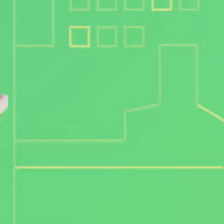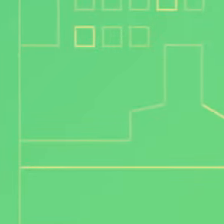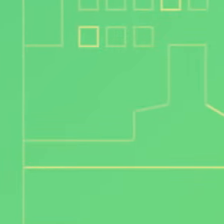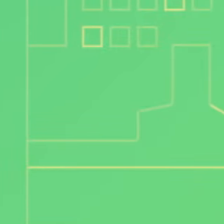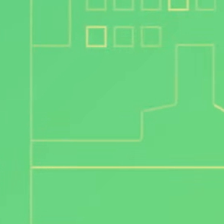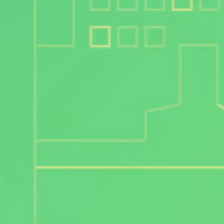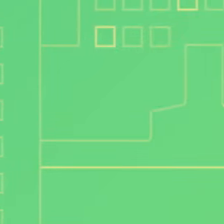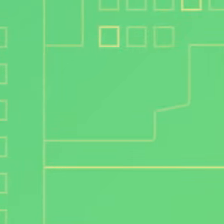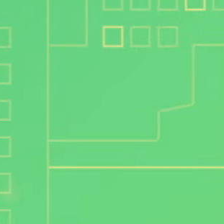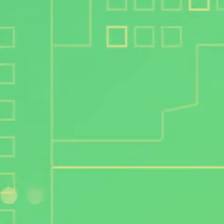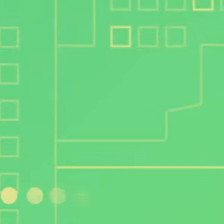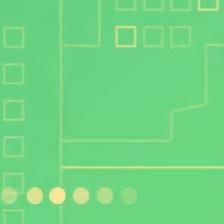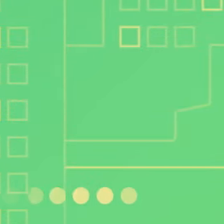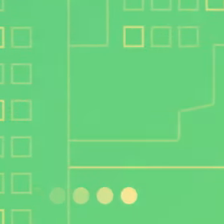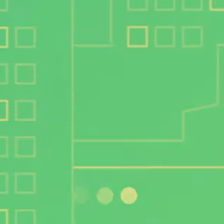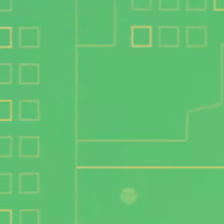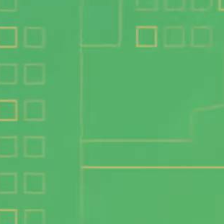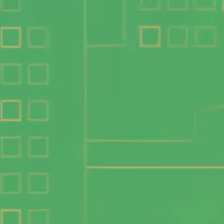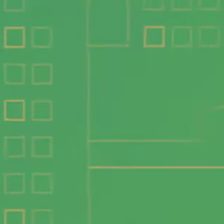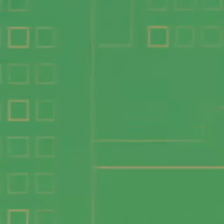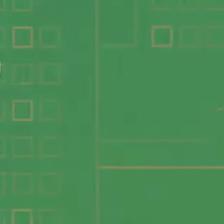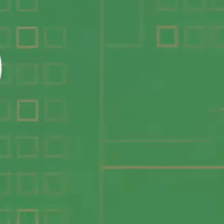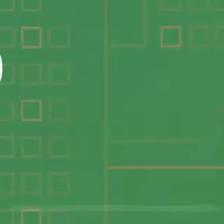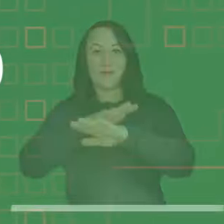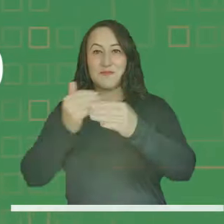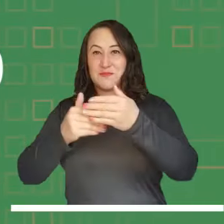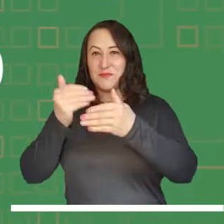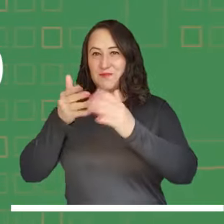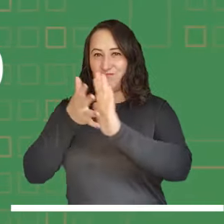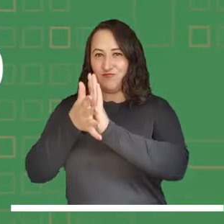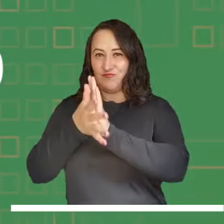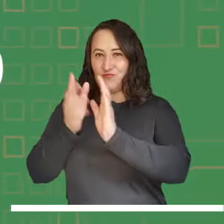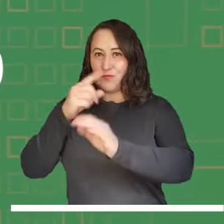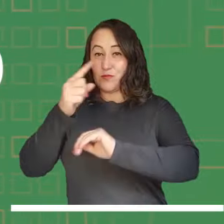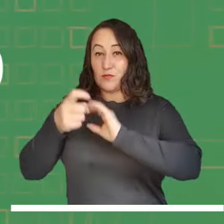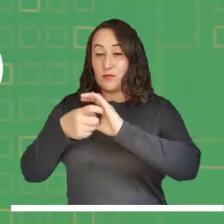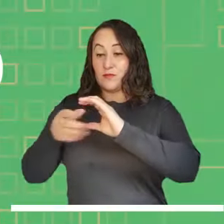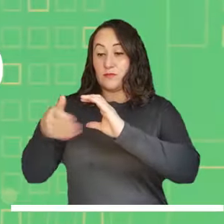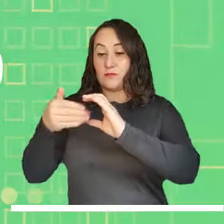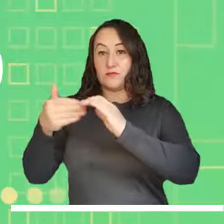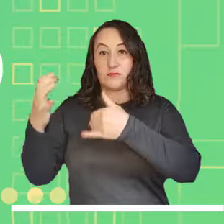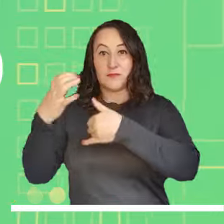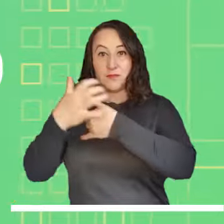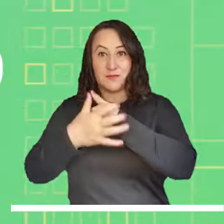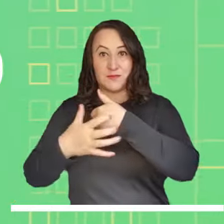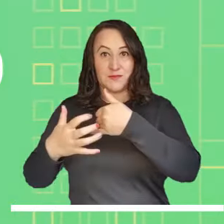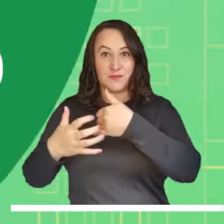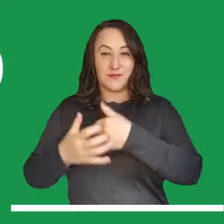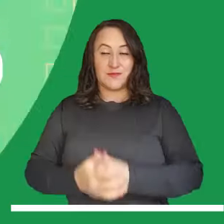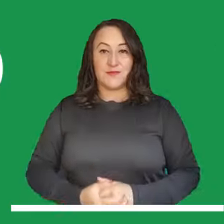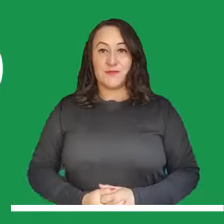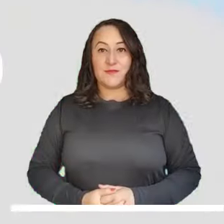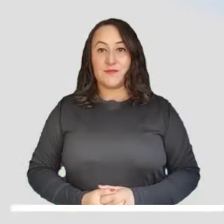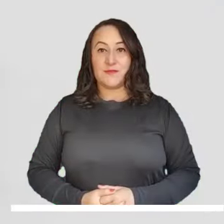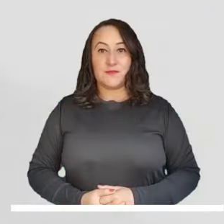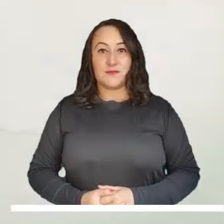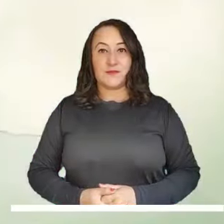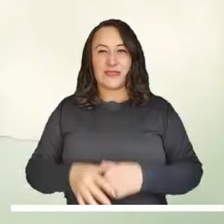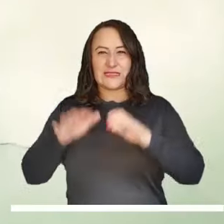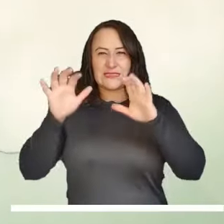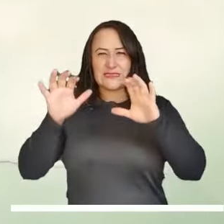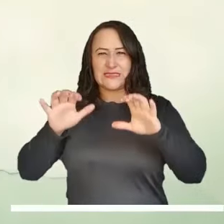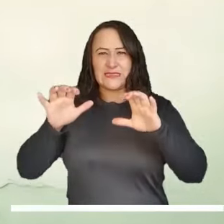Iniciamos esta tarde con nuestro habitual recorrido meteorológico por todas las regiones del país. Lluvias